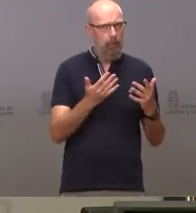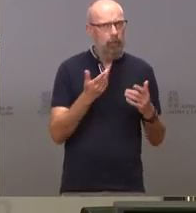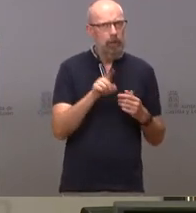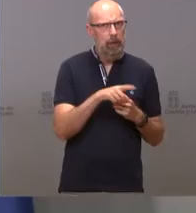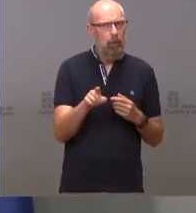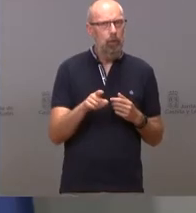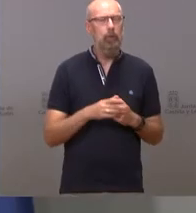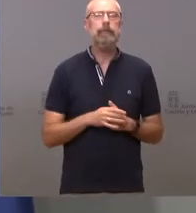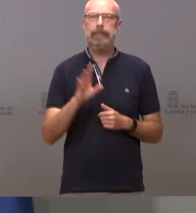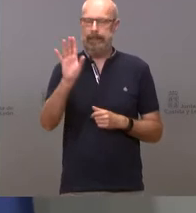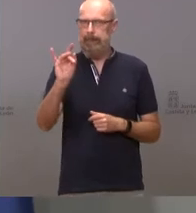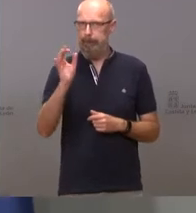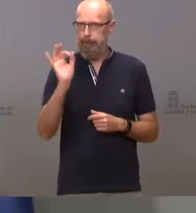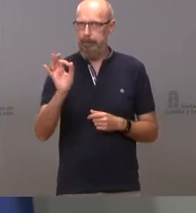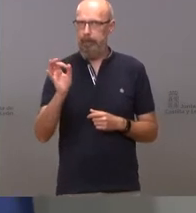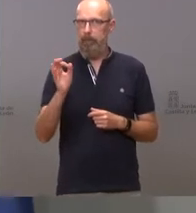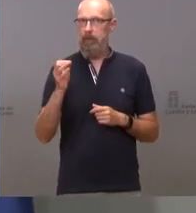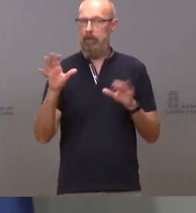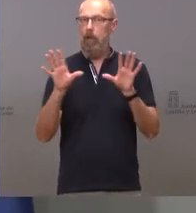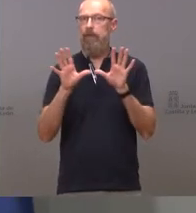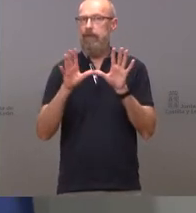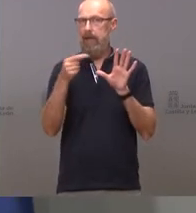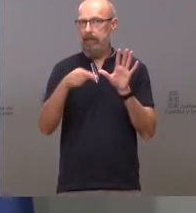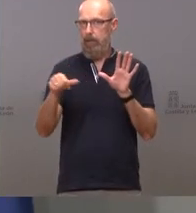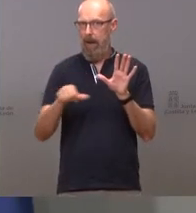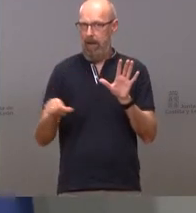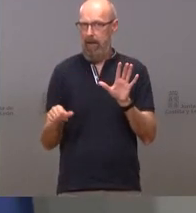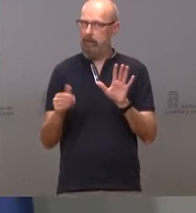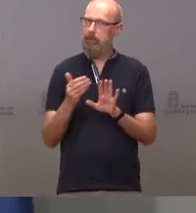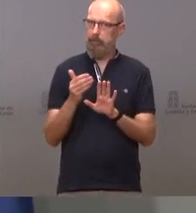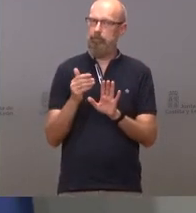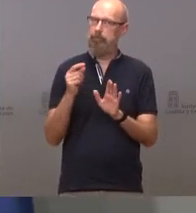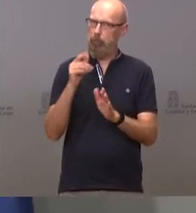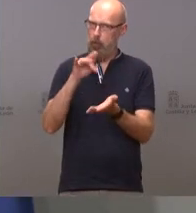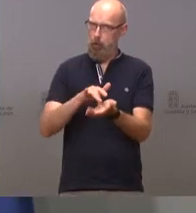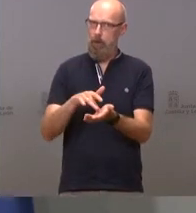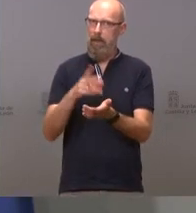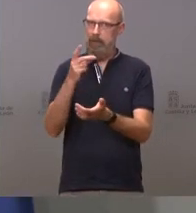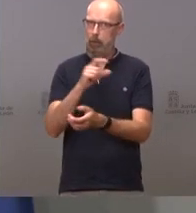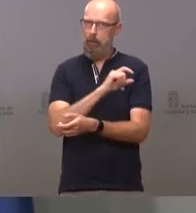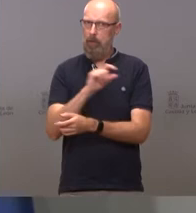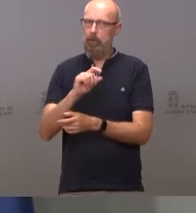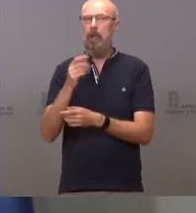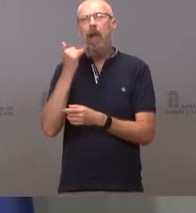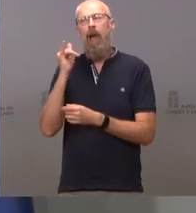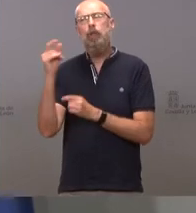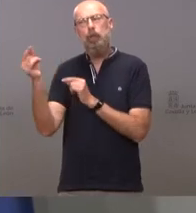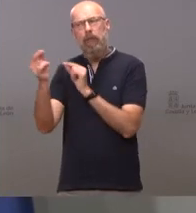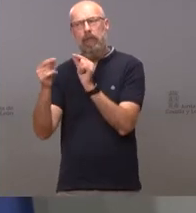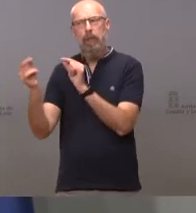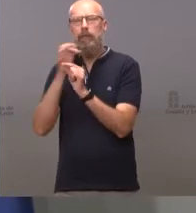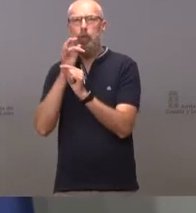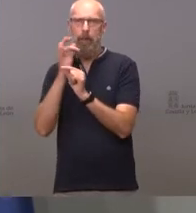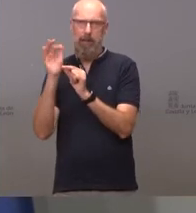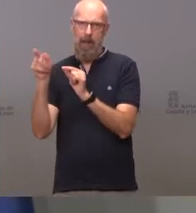si se van a adelantar a las 10 semanas hay un debate todavía en la ponencia de vacunas si procede o